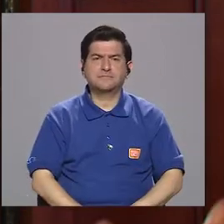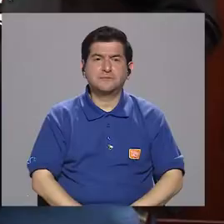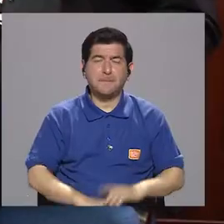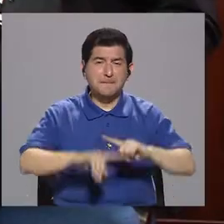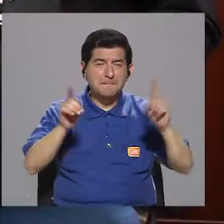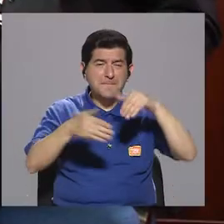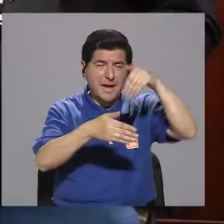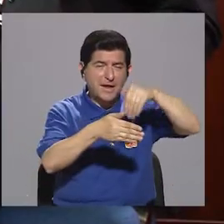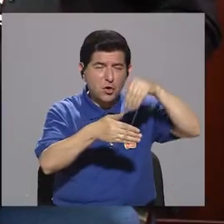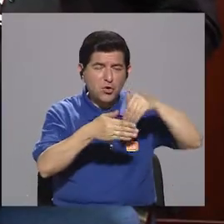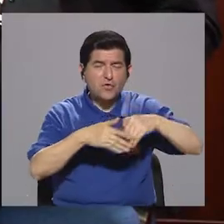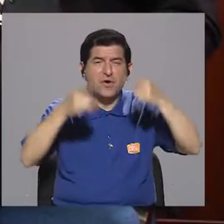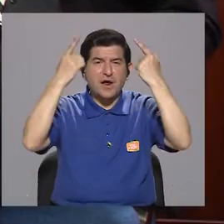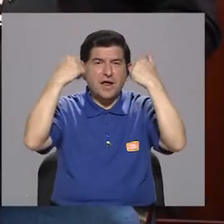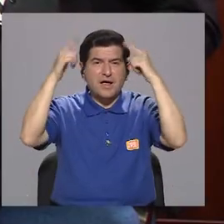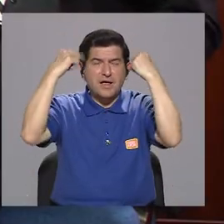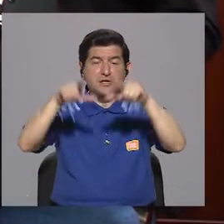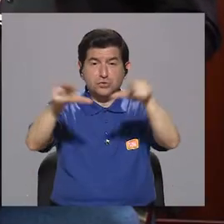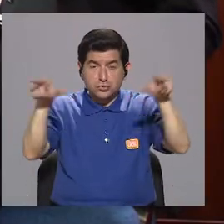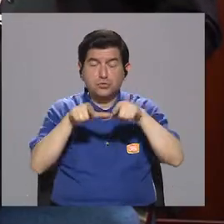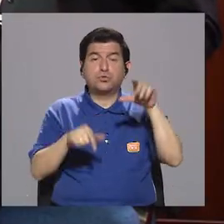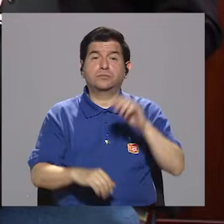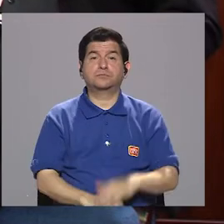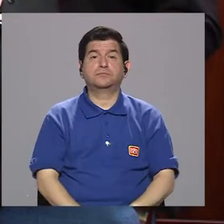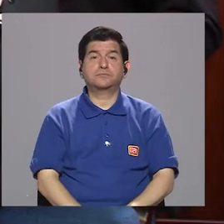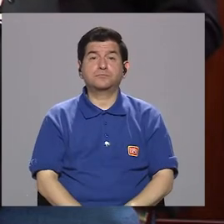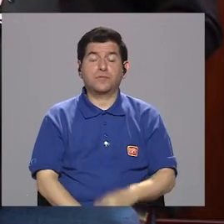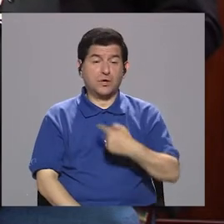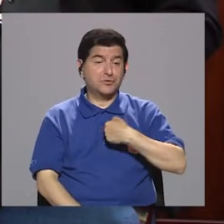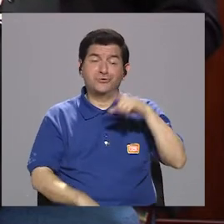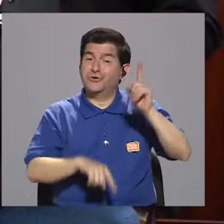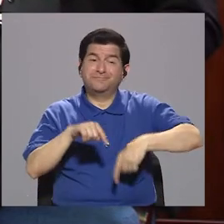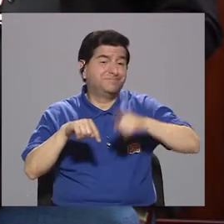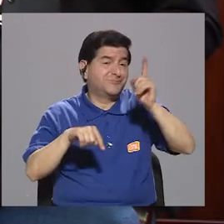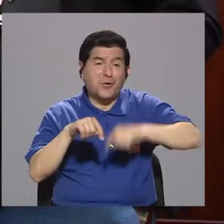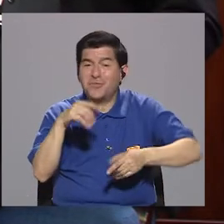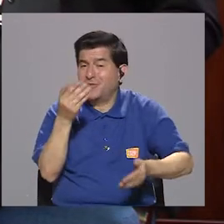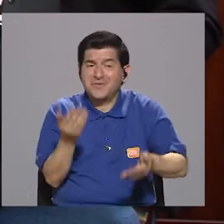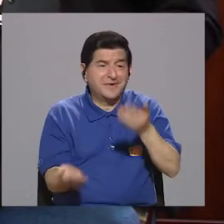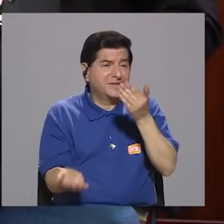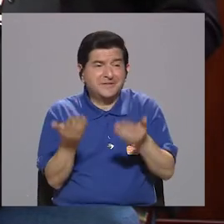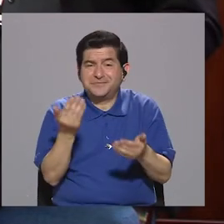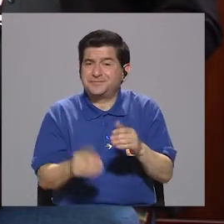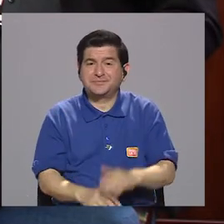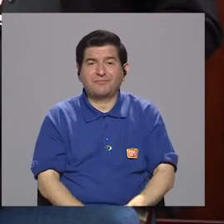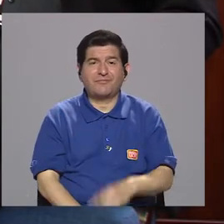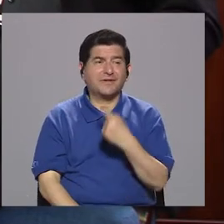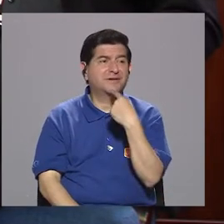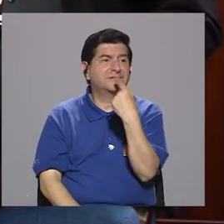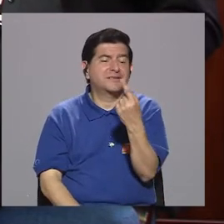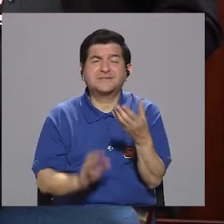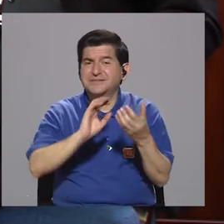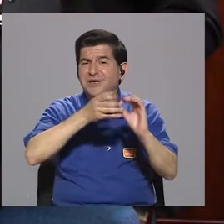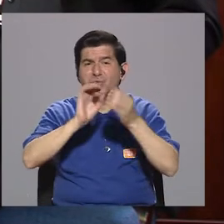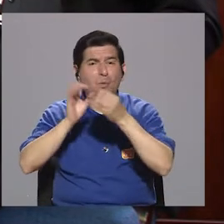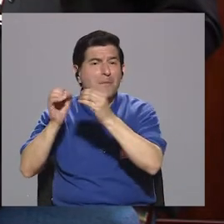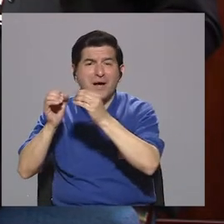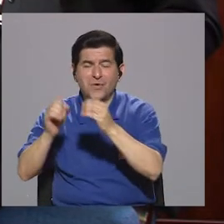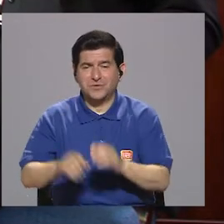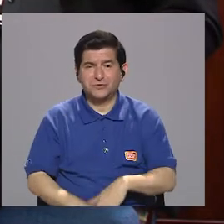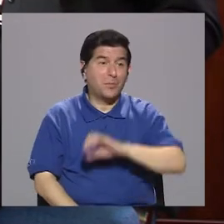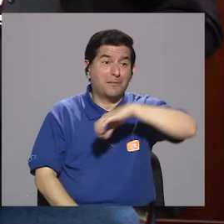¿Pero existe algún registro exitoso del lugar? ¿Cómo no? Bueno, yo no le podría dar números,